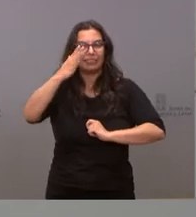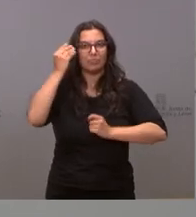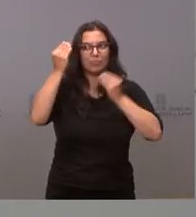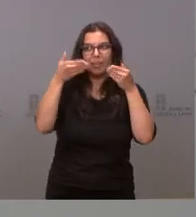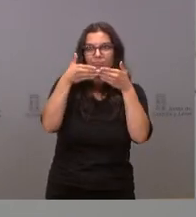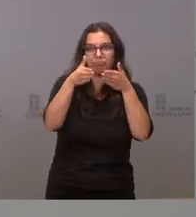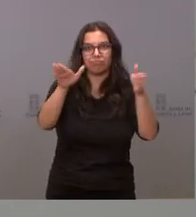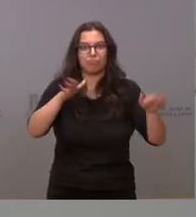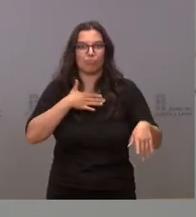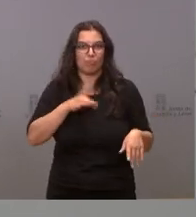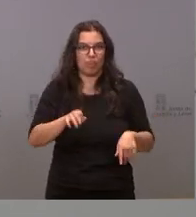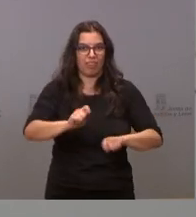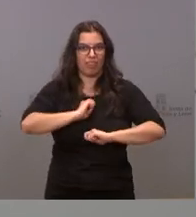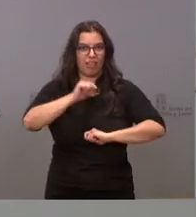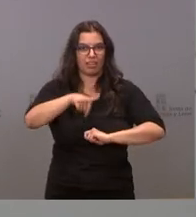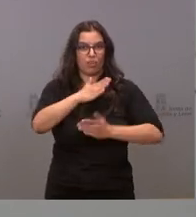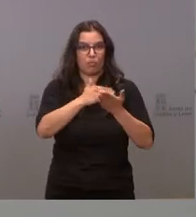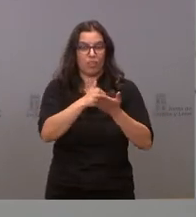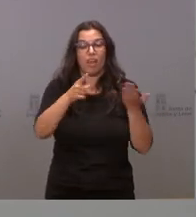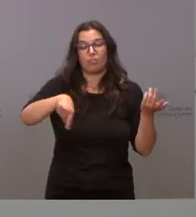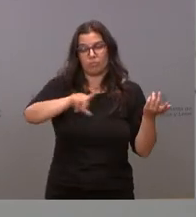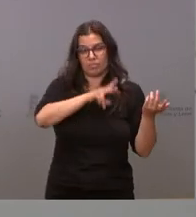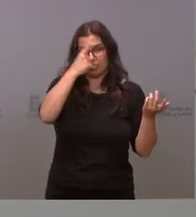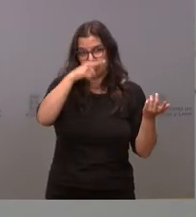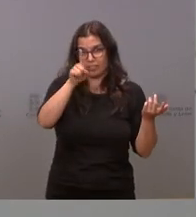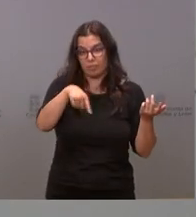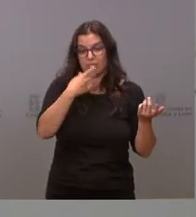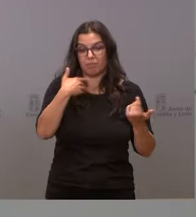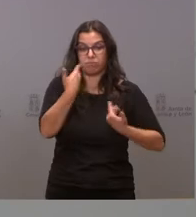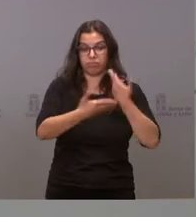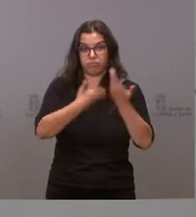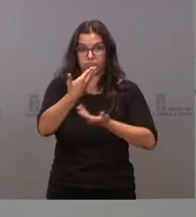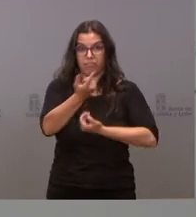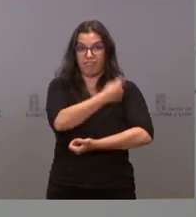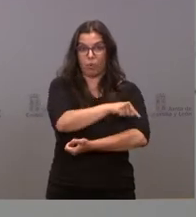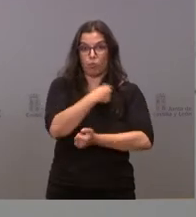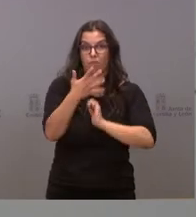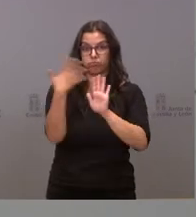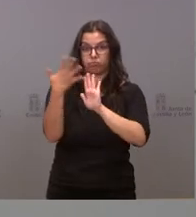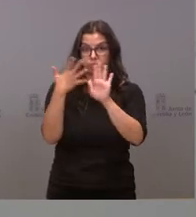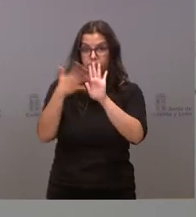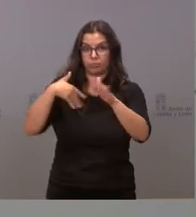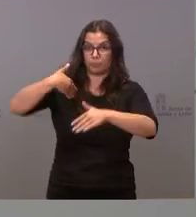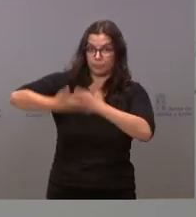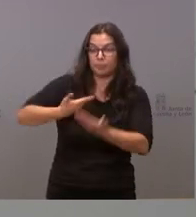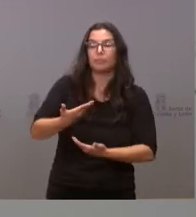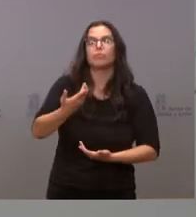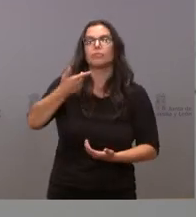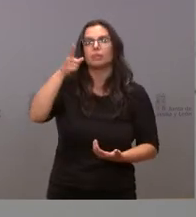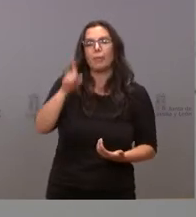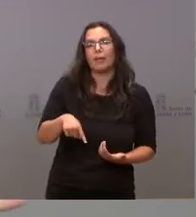comunidad autónoma. Y saben ustedes que a medida que íbamos avanzando en esa política de vacunación hemos ido